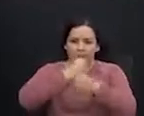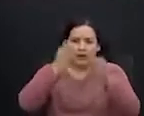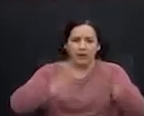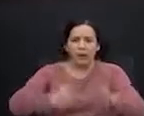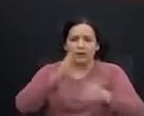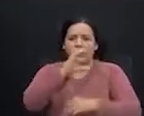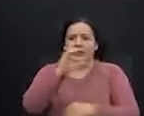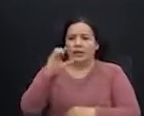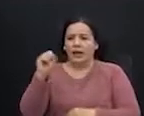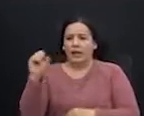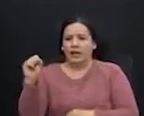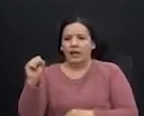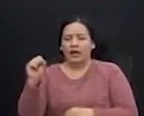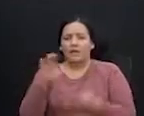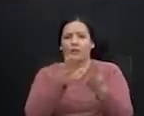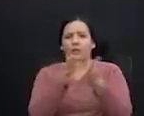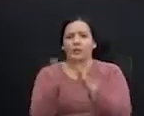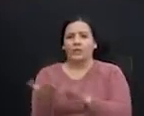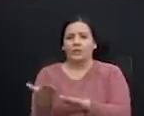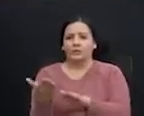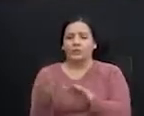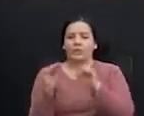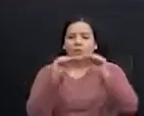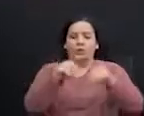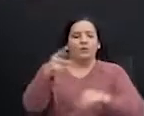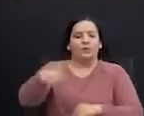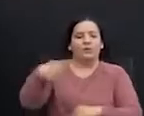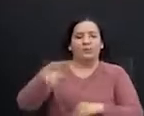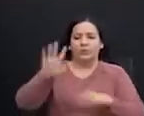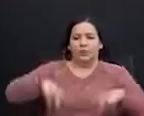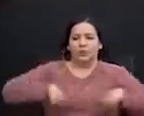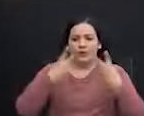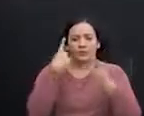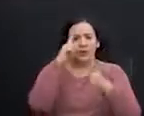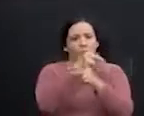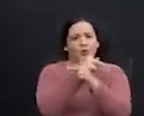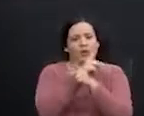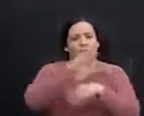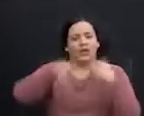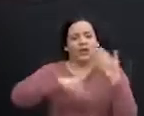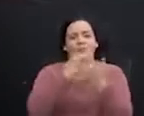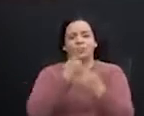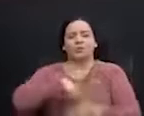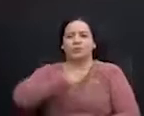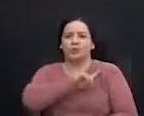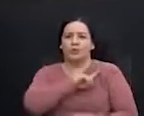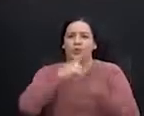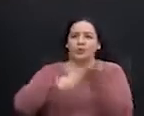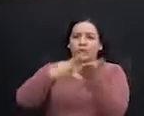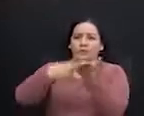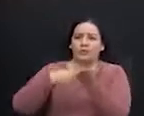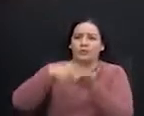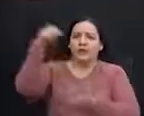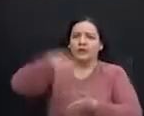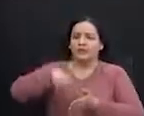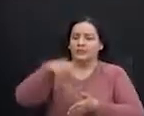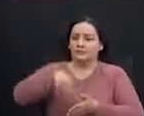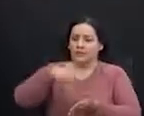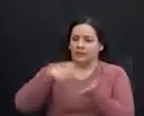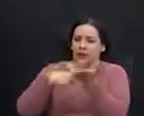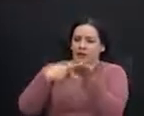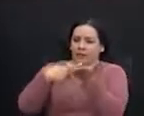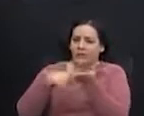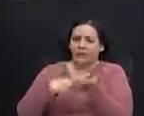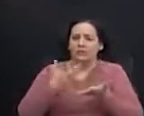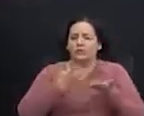la caja muriéndose, arriesgando su vida para protegerla de todos nosotros, la discusión en este Parlamento